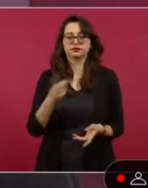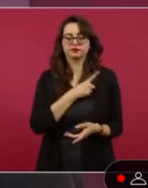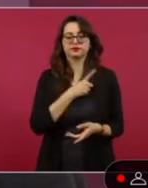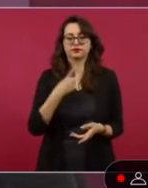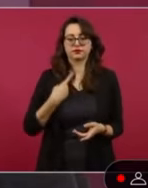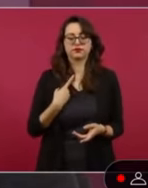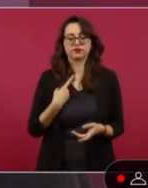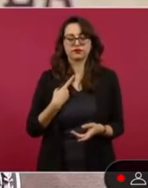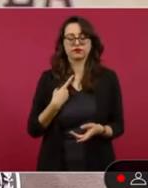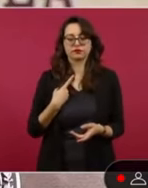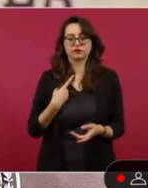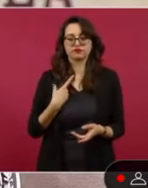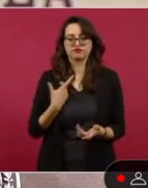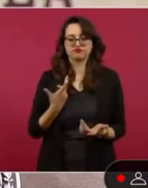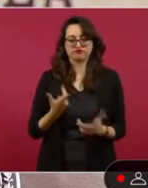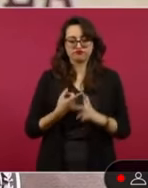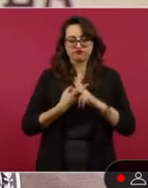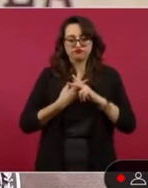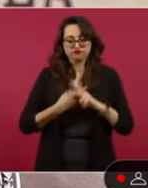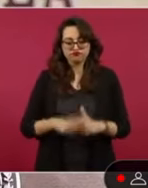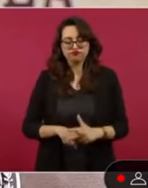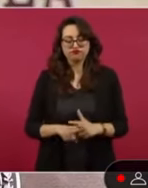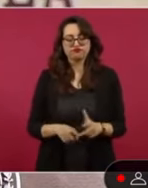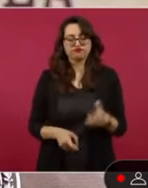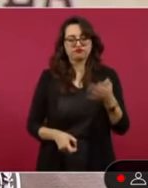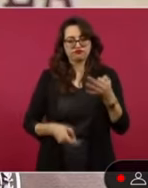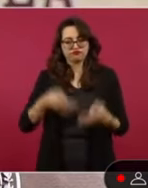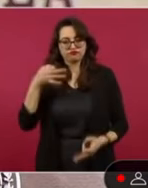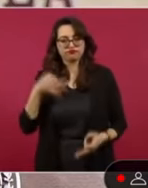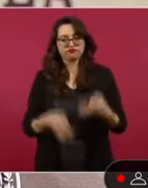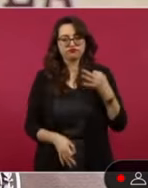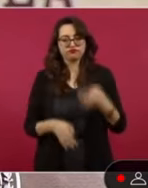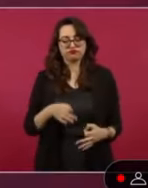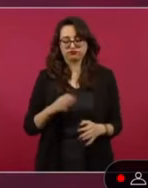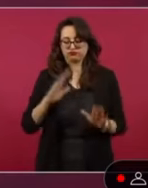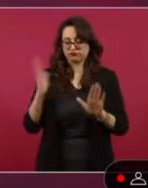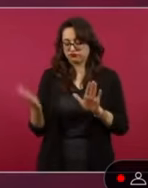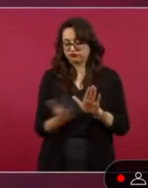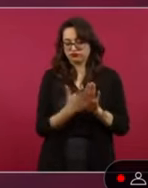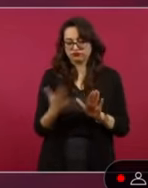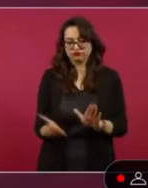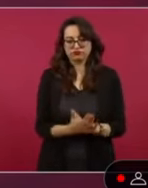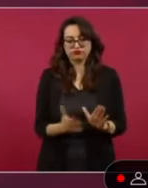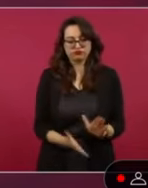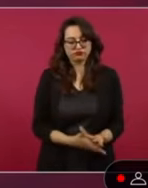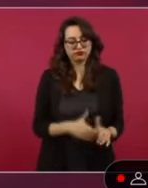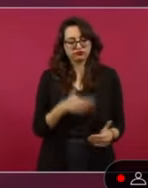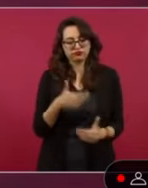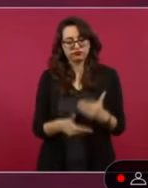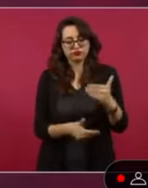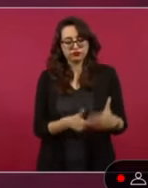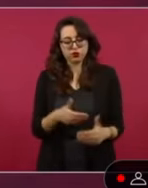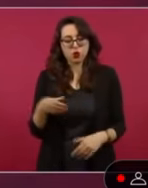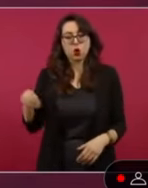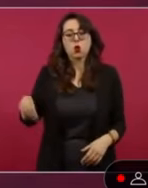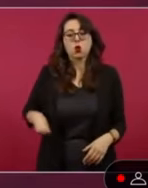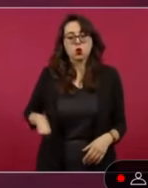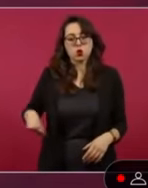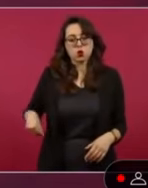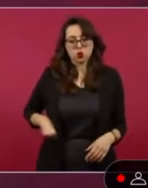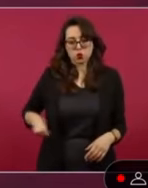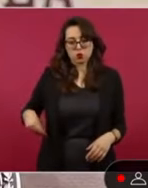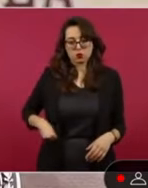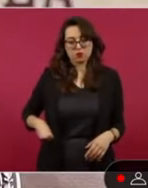todo caso judicializar o terminar de integrar una capeta para que los responsables o probables